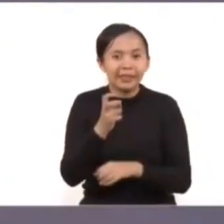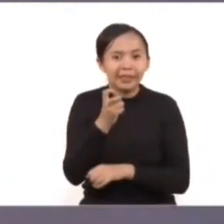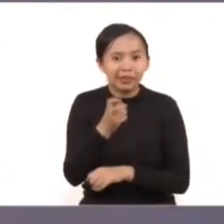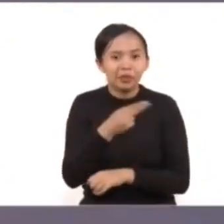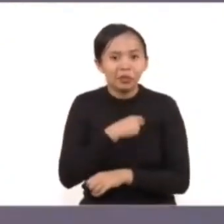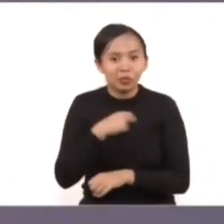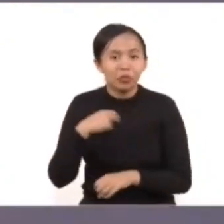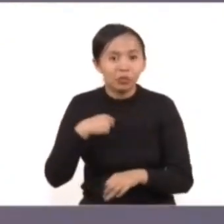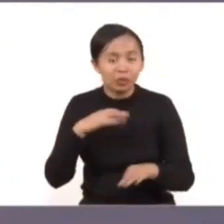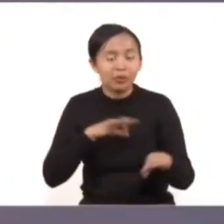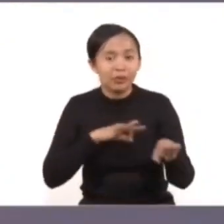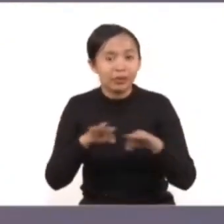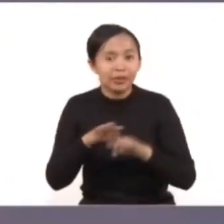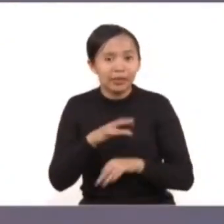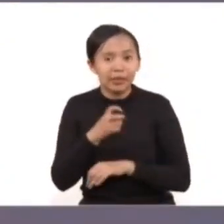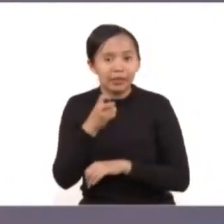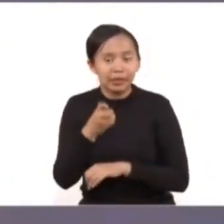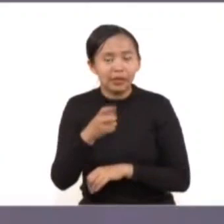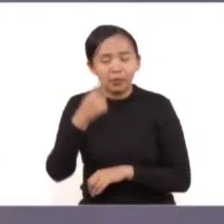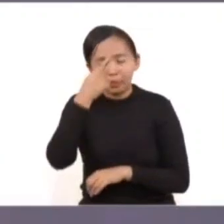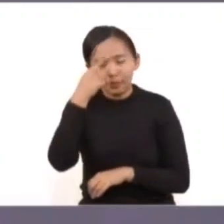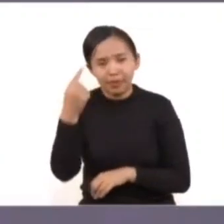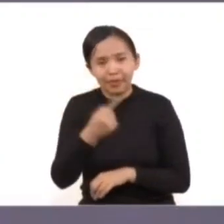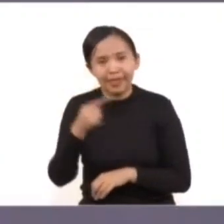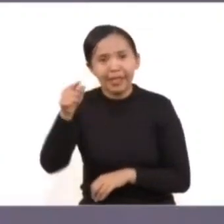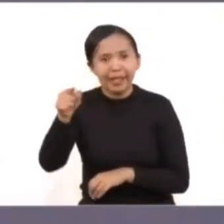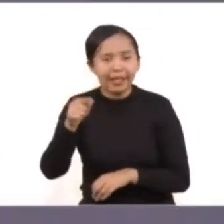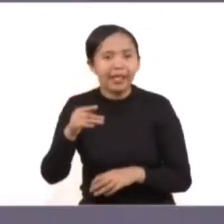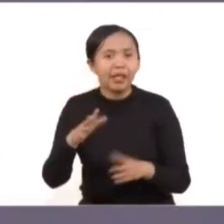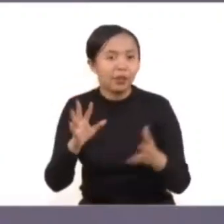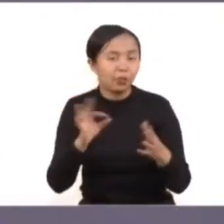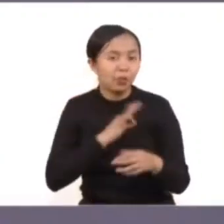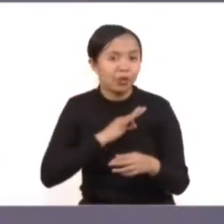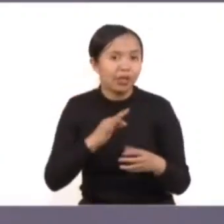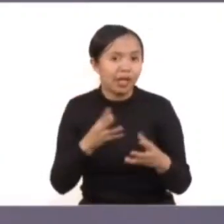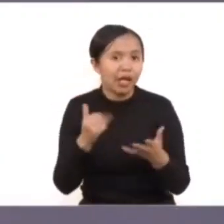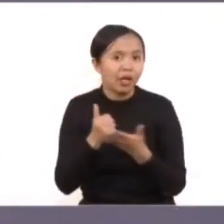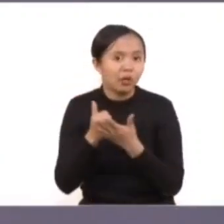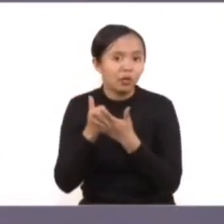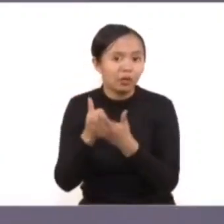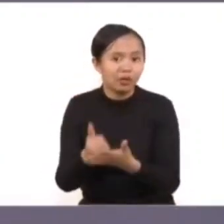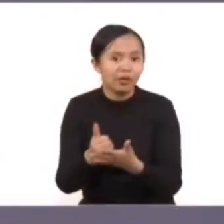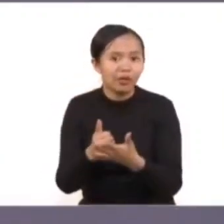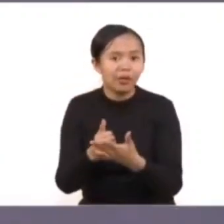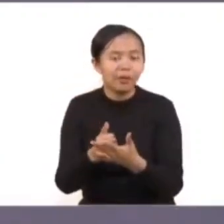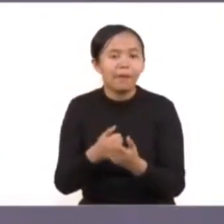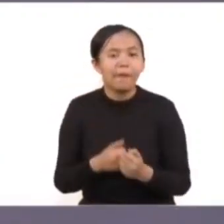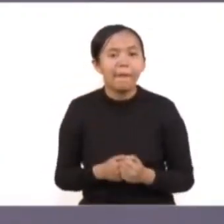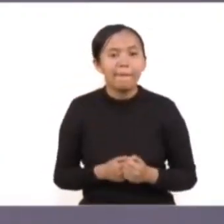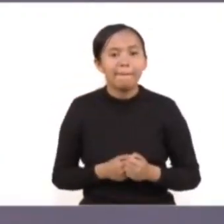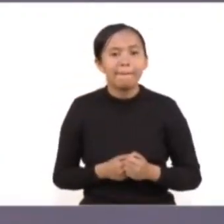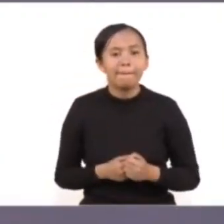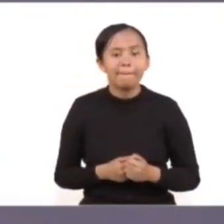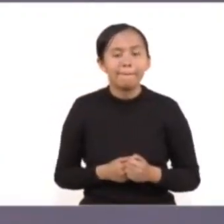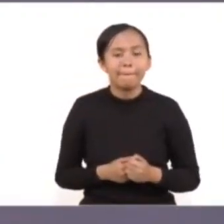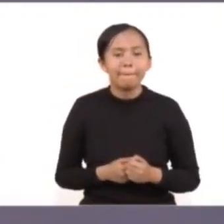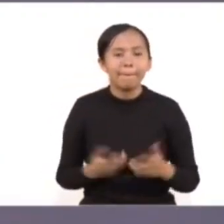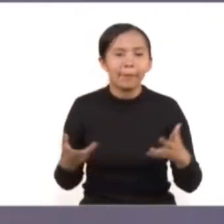trabajando e implementando en el Poder Judicial, no sólo para los órganos jurisdiccionales, sino para cualquier